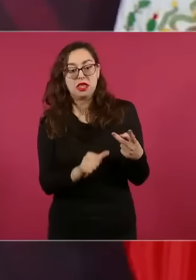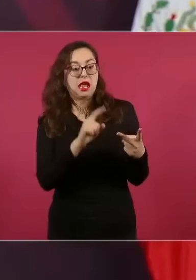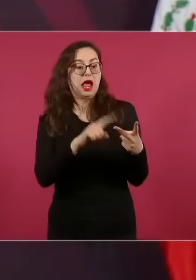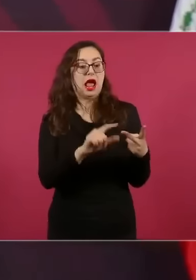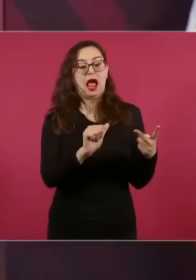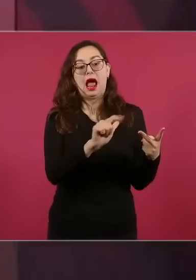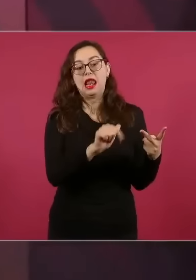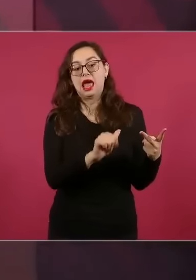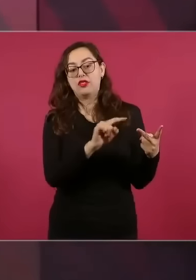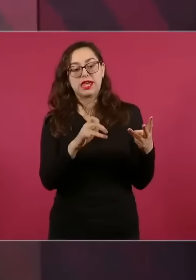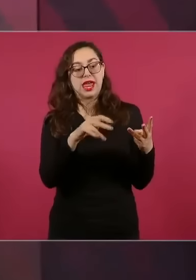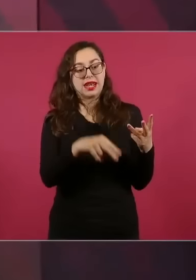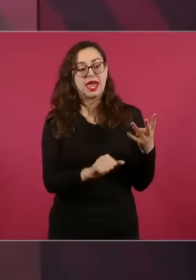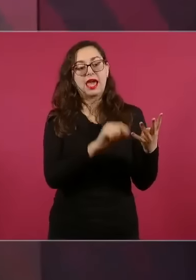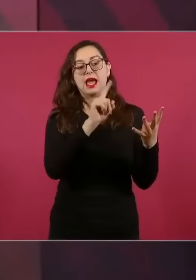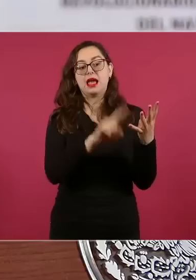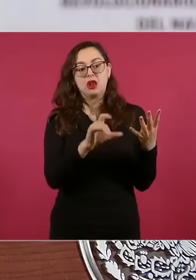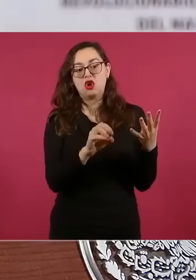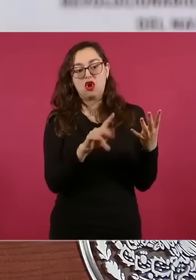señora Azucena